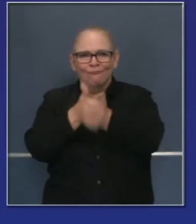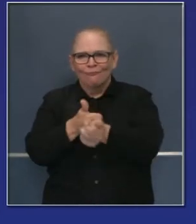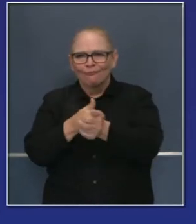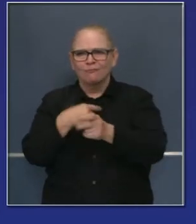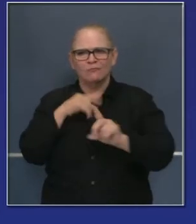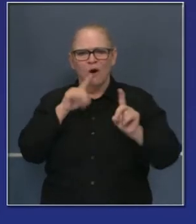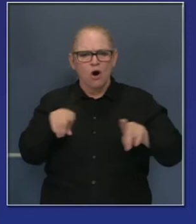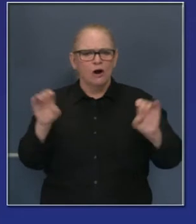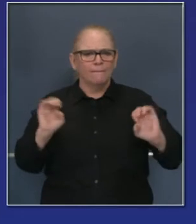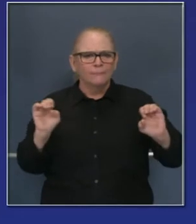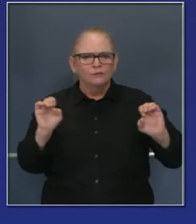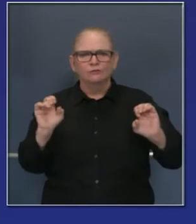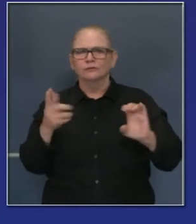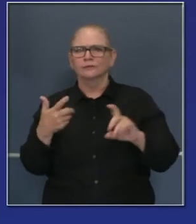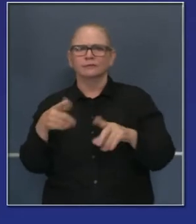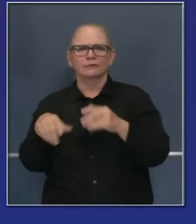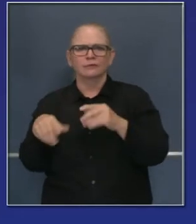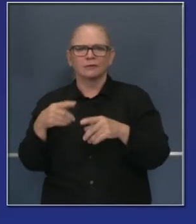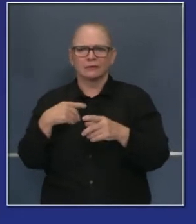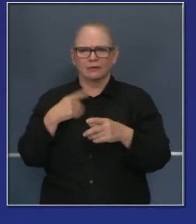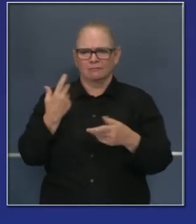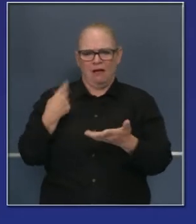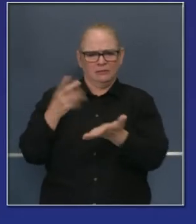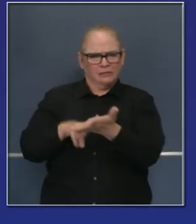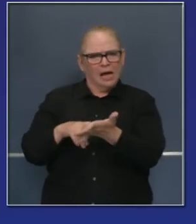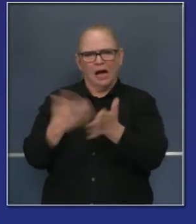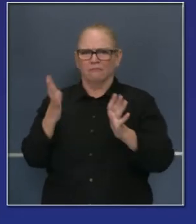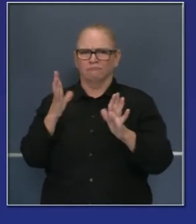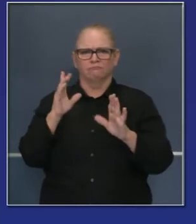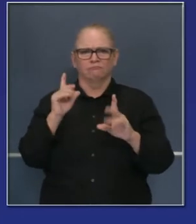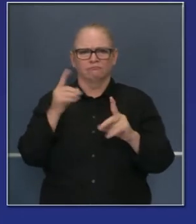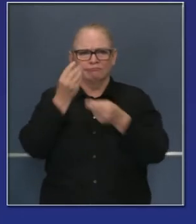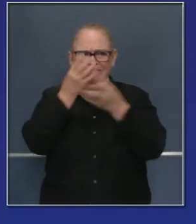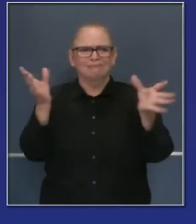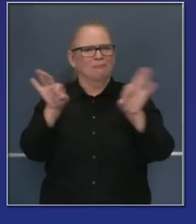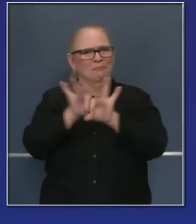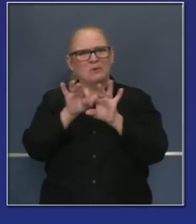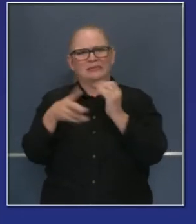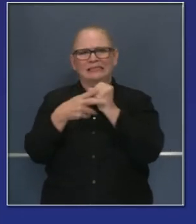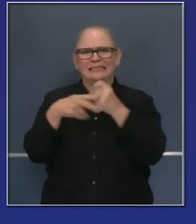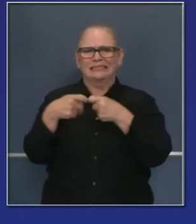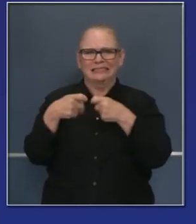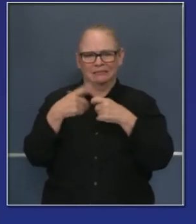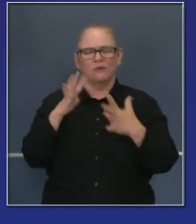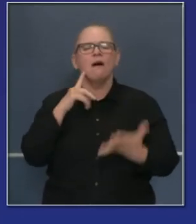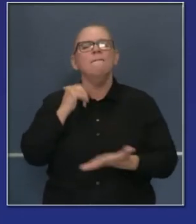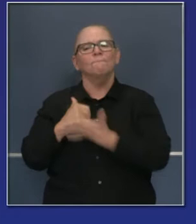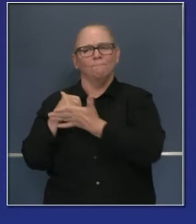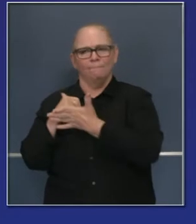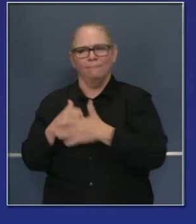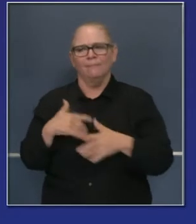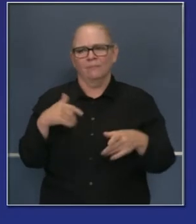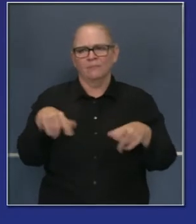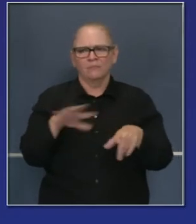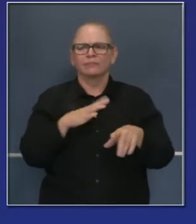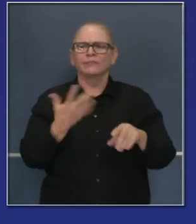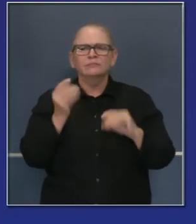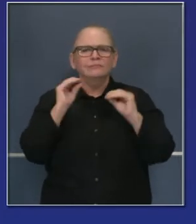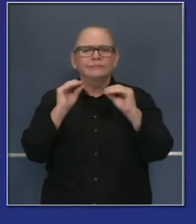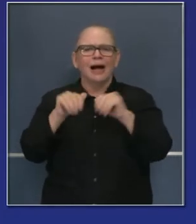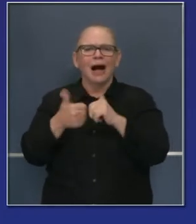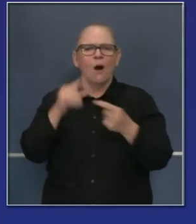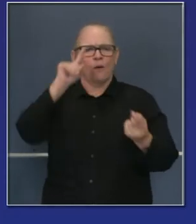emergencia con órdenes ejecutivas para poner en práctica un número de